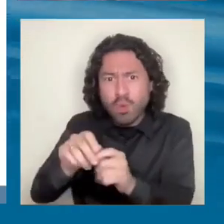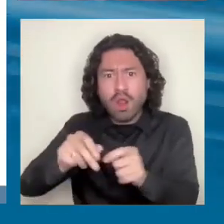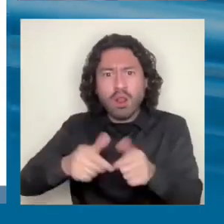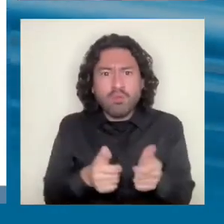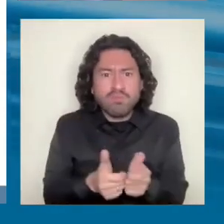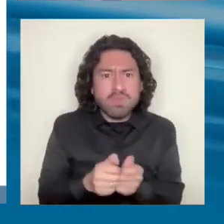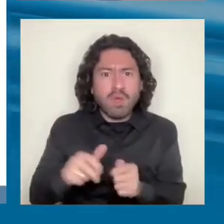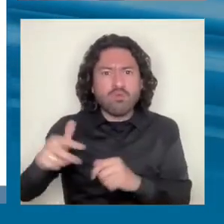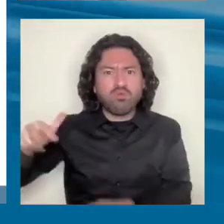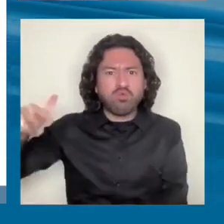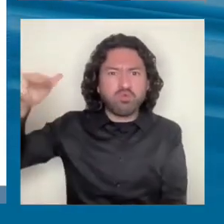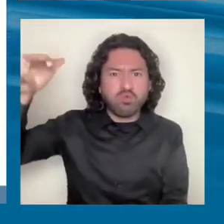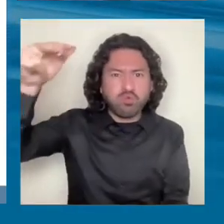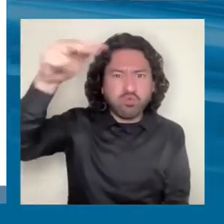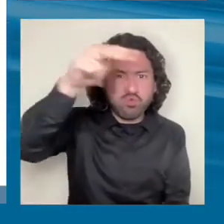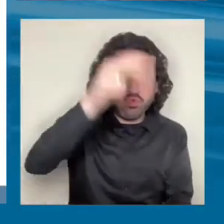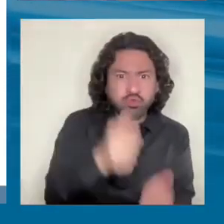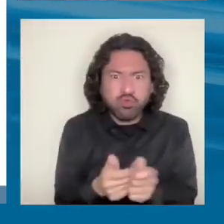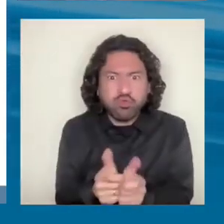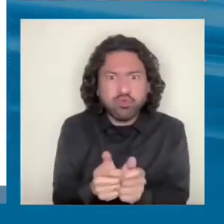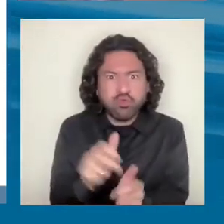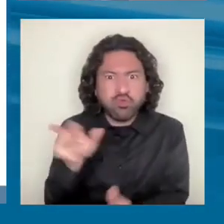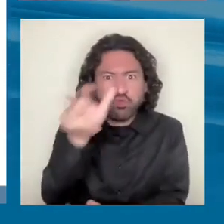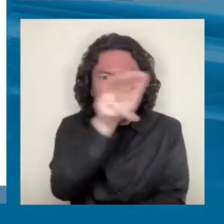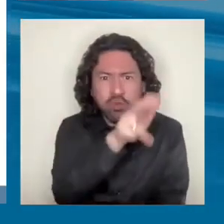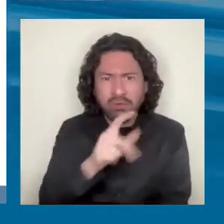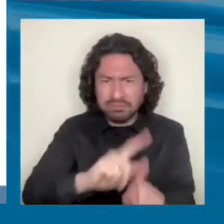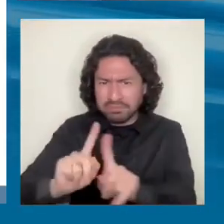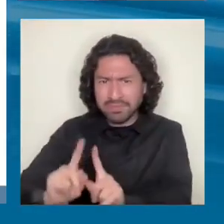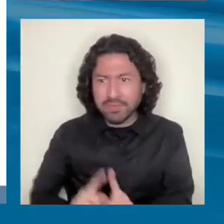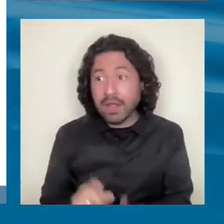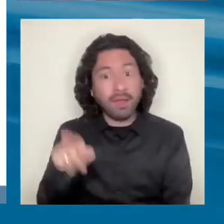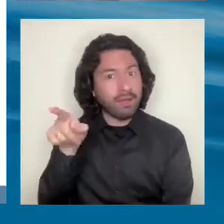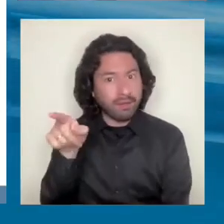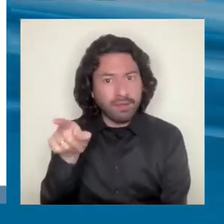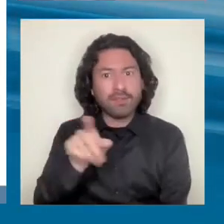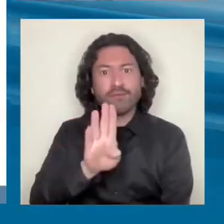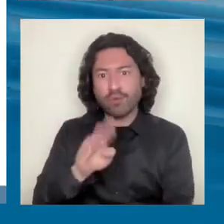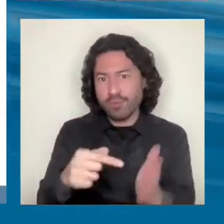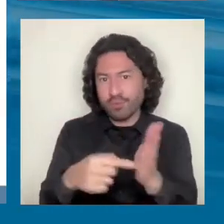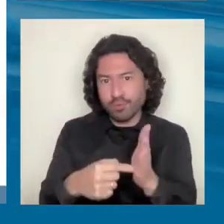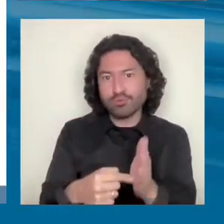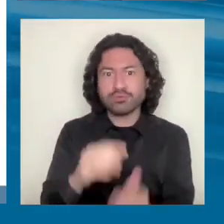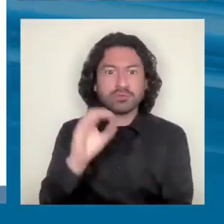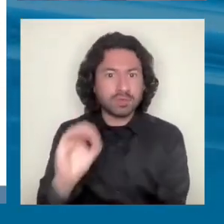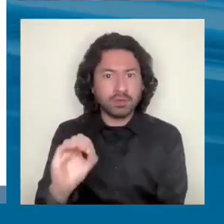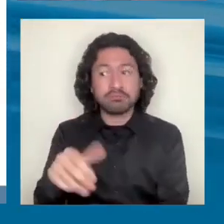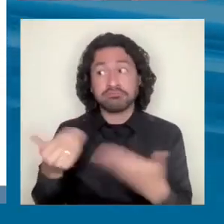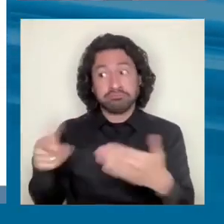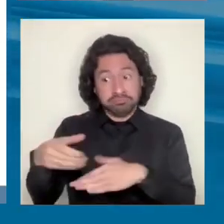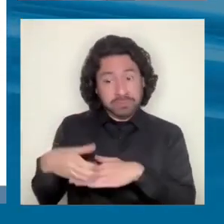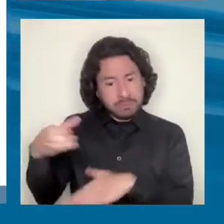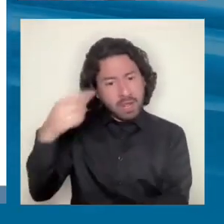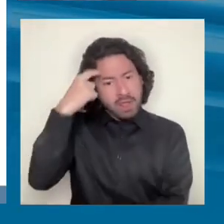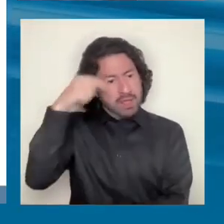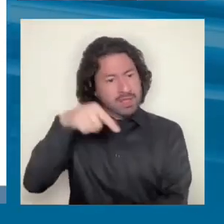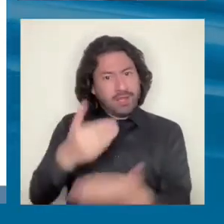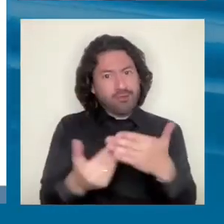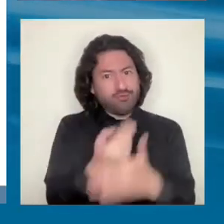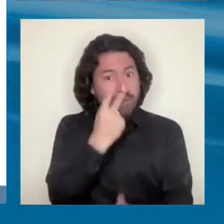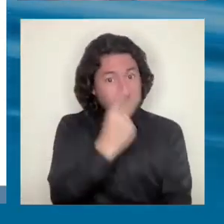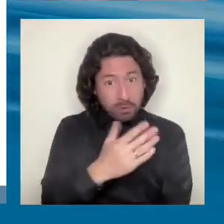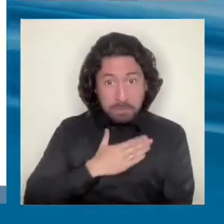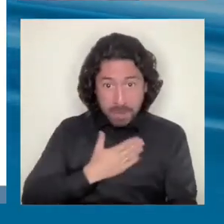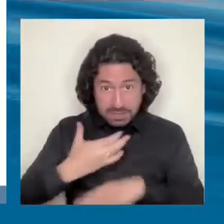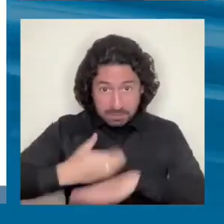todo este tipo de cosas. Entonces, por eso, lo que estamos diciendo en Cepal, y bueno, esta nueva visión, que no es solo de Cepal, pero que